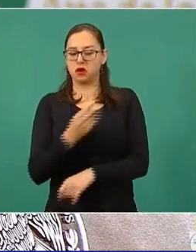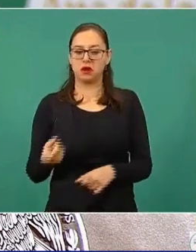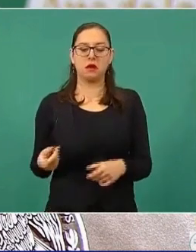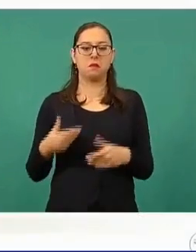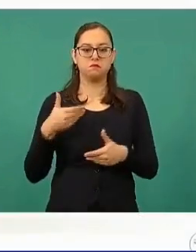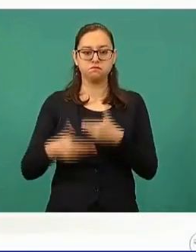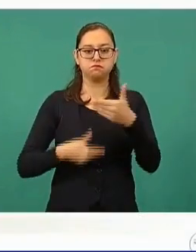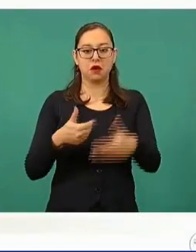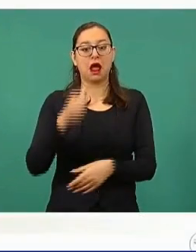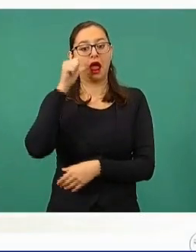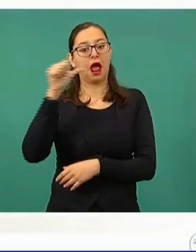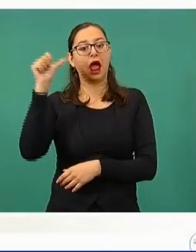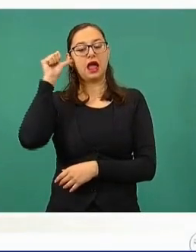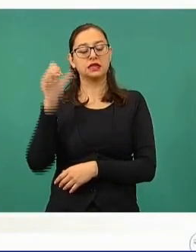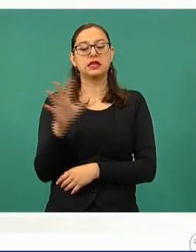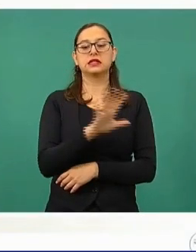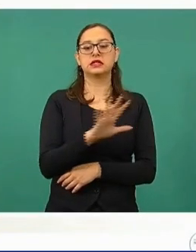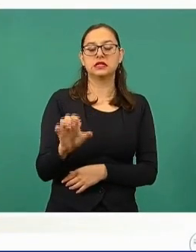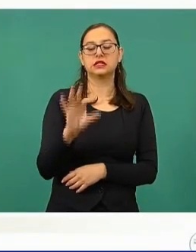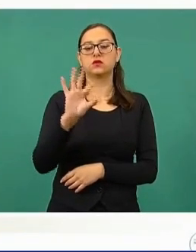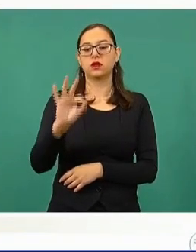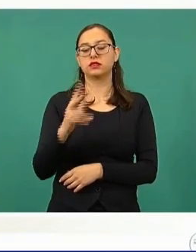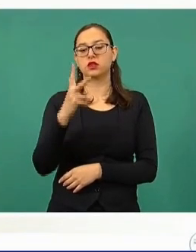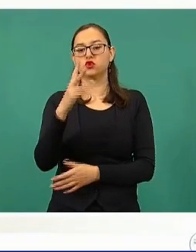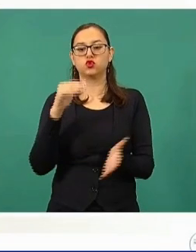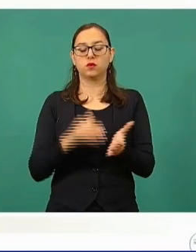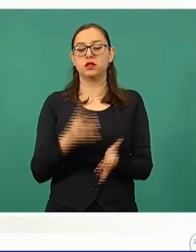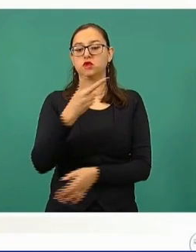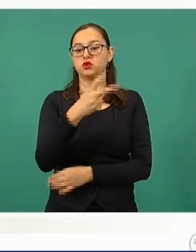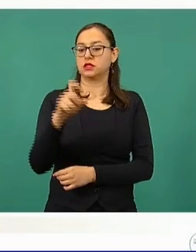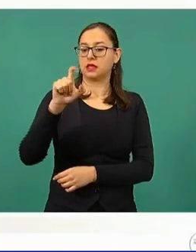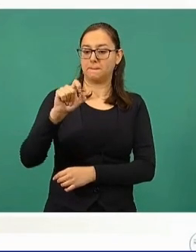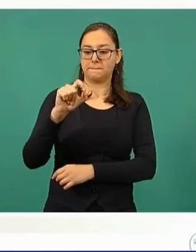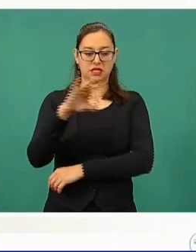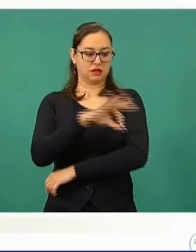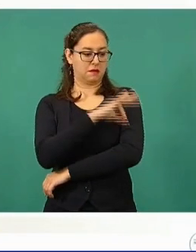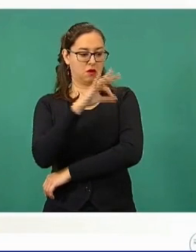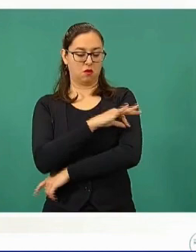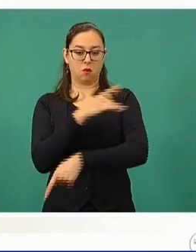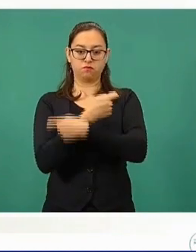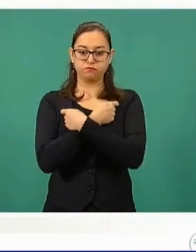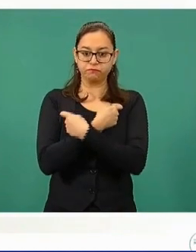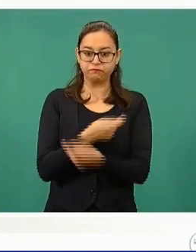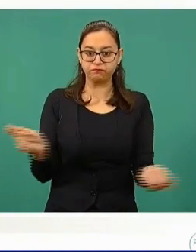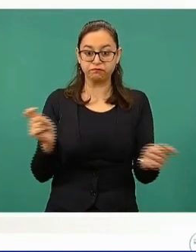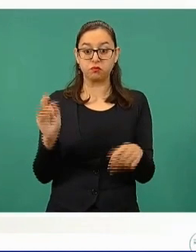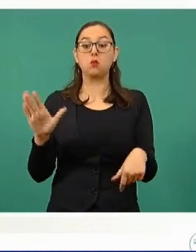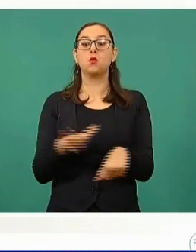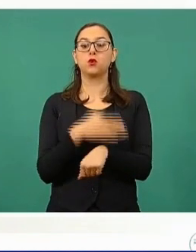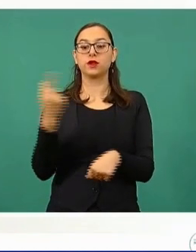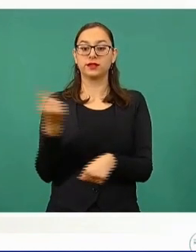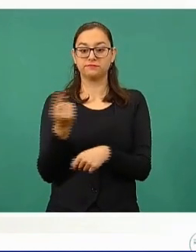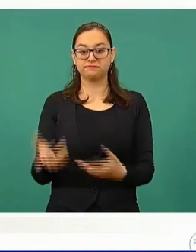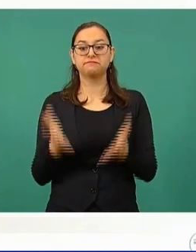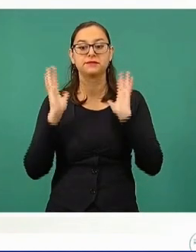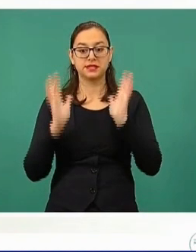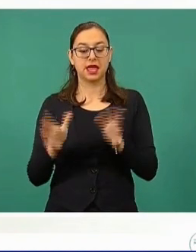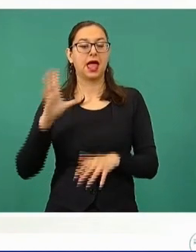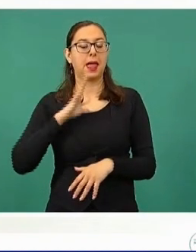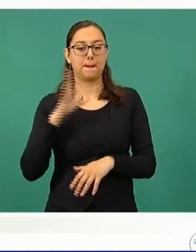concreto 548 mil 220 y esto atiende en buena medida a que abrimos puestos de